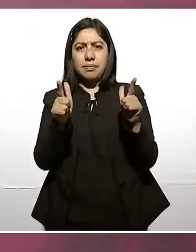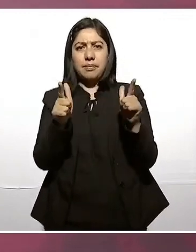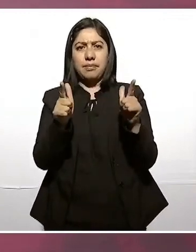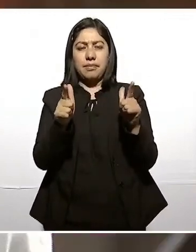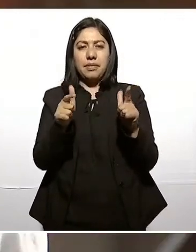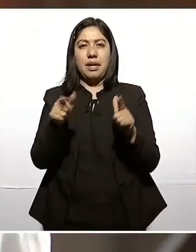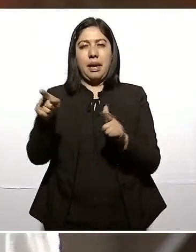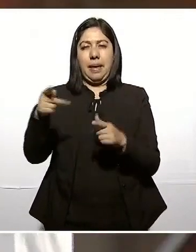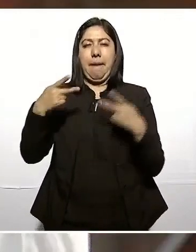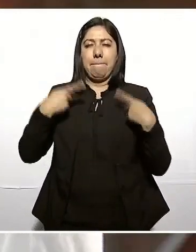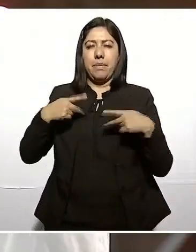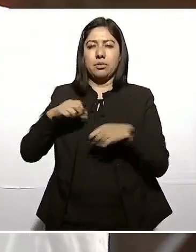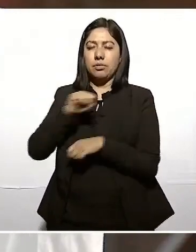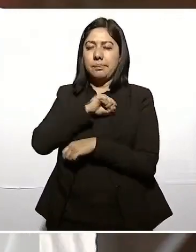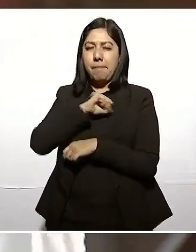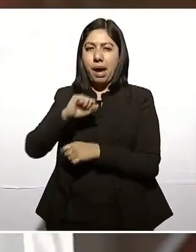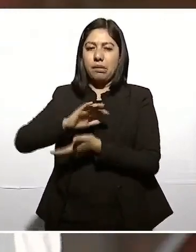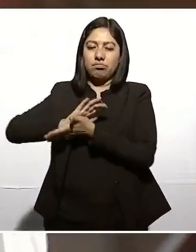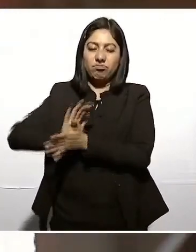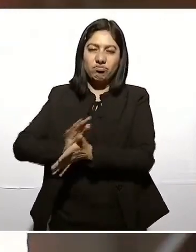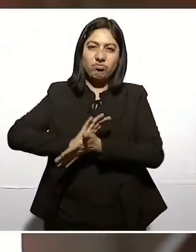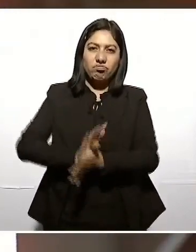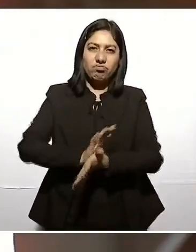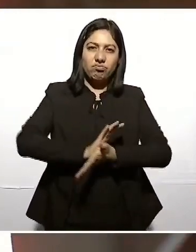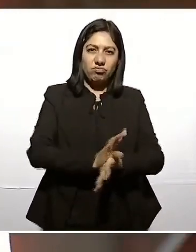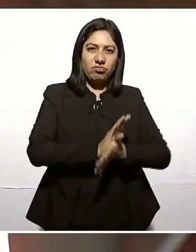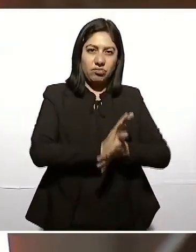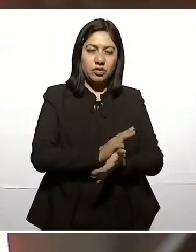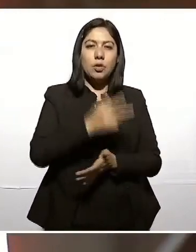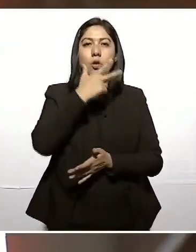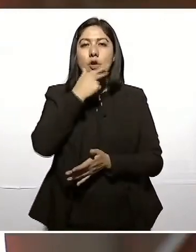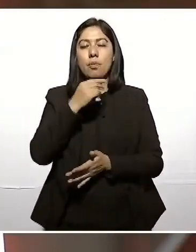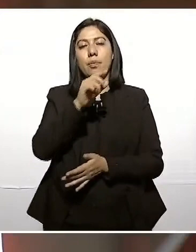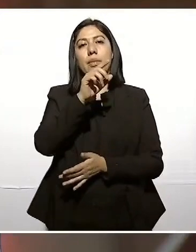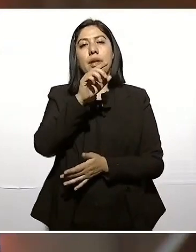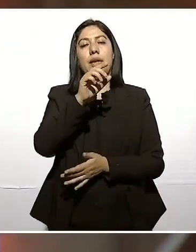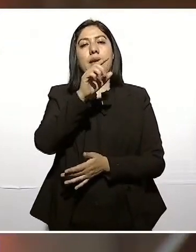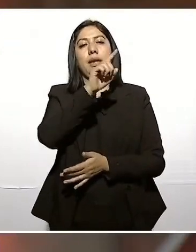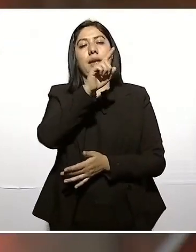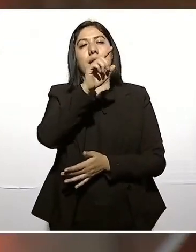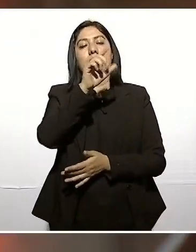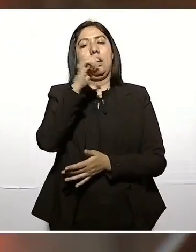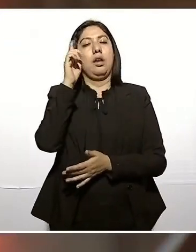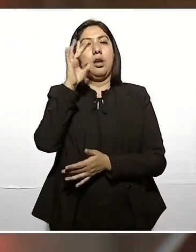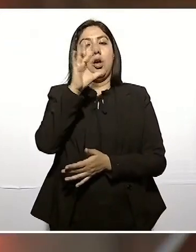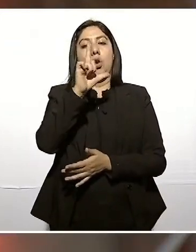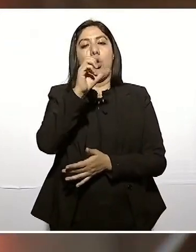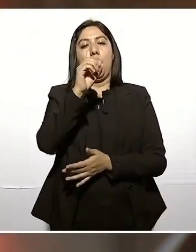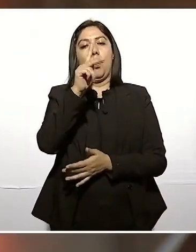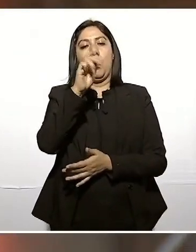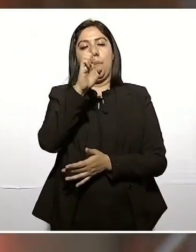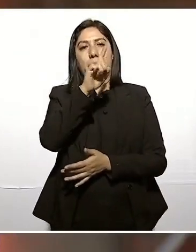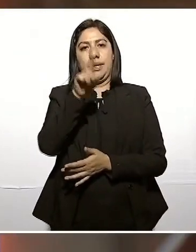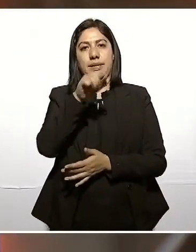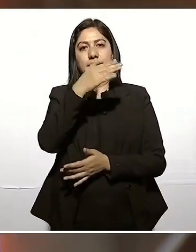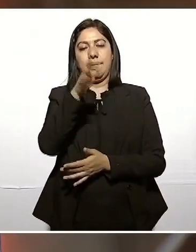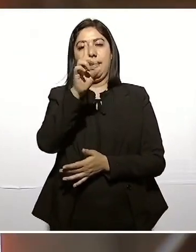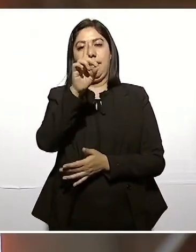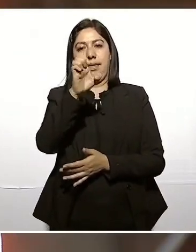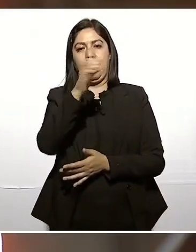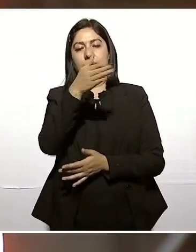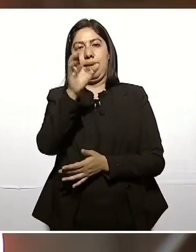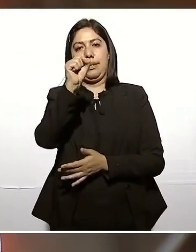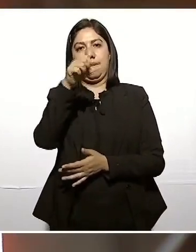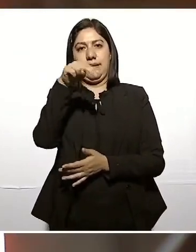tiranía de Antonio López de Santana. Salió de la cárcel, salió fue al